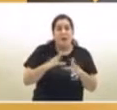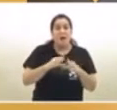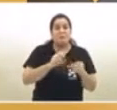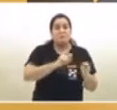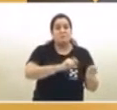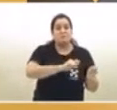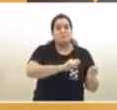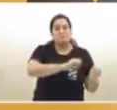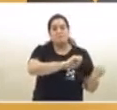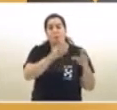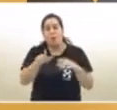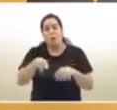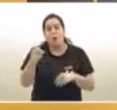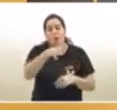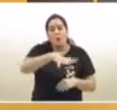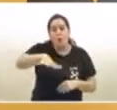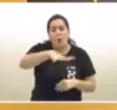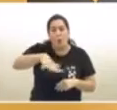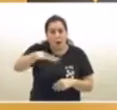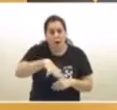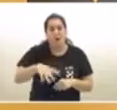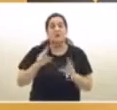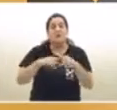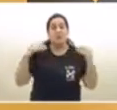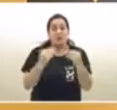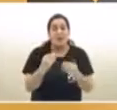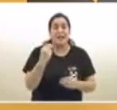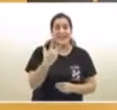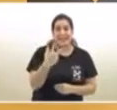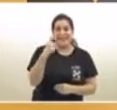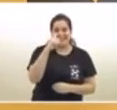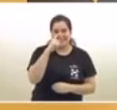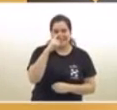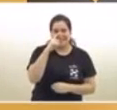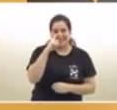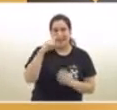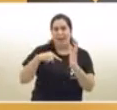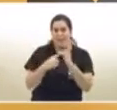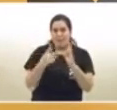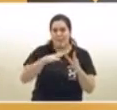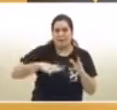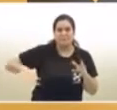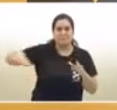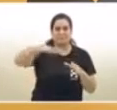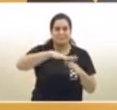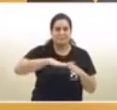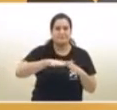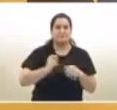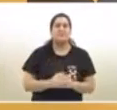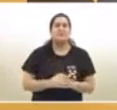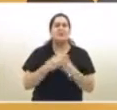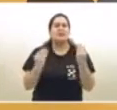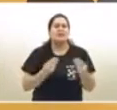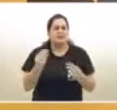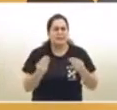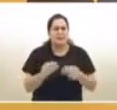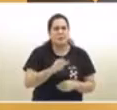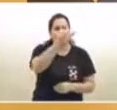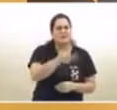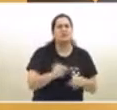barrios de la ciudad. Cada uno de estos encuentros seguimos sumando. Lo que hacemos es, de cada caso contagiado confirmado,